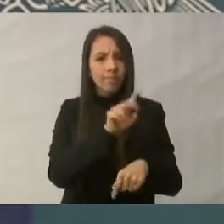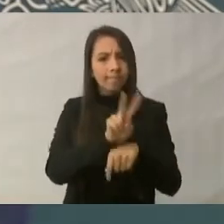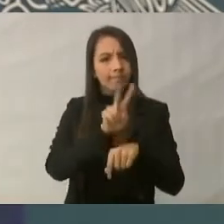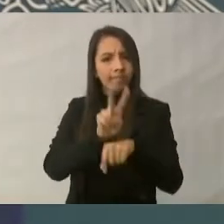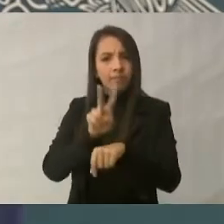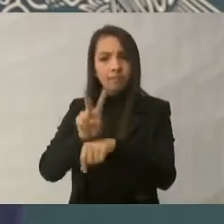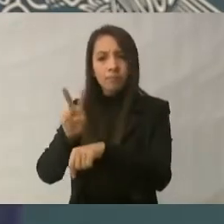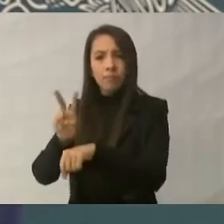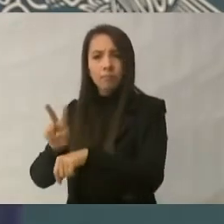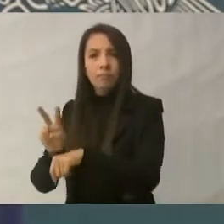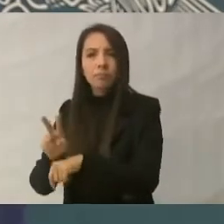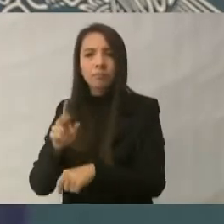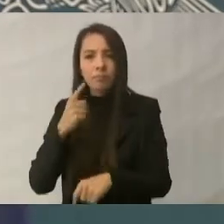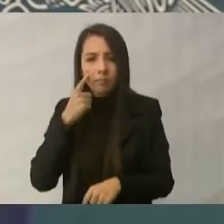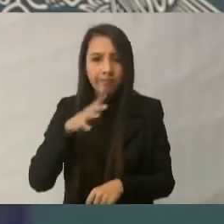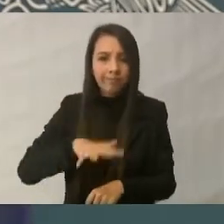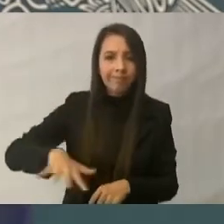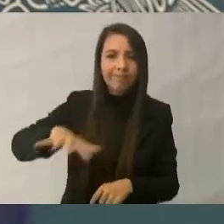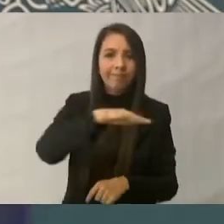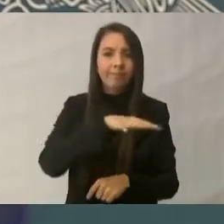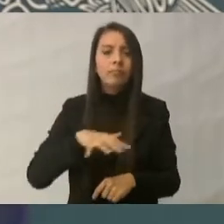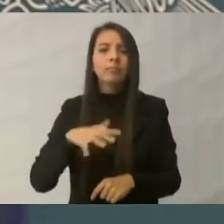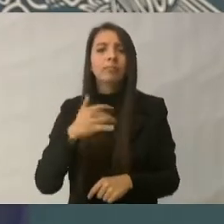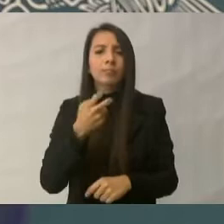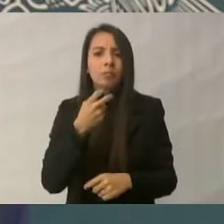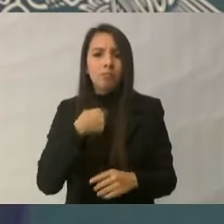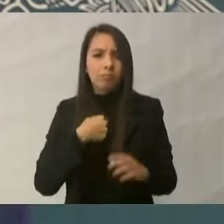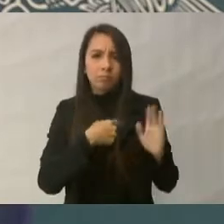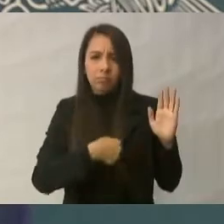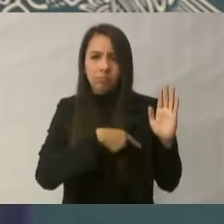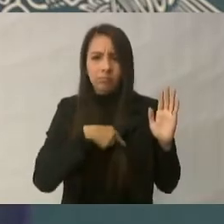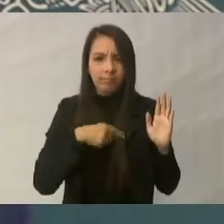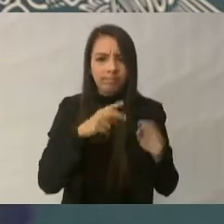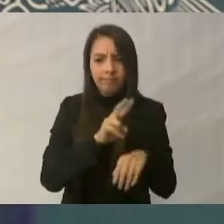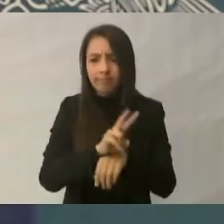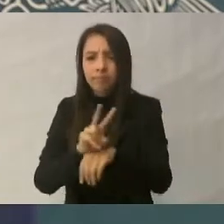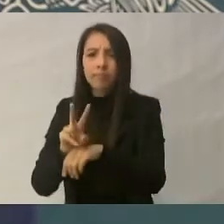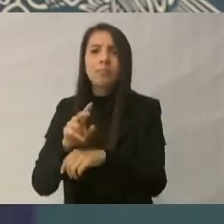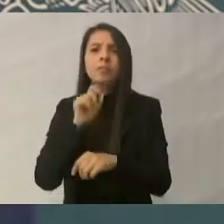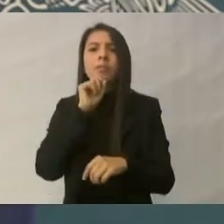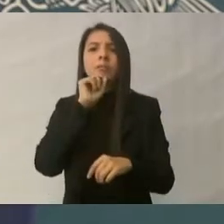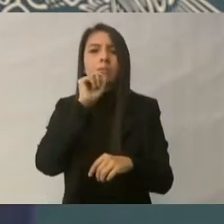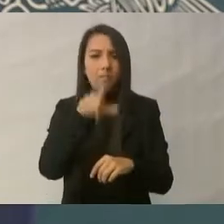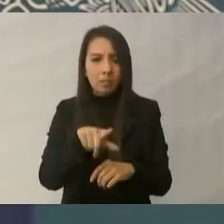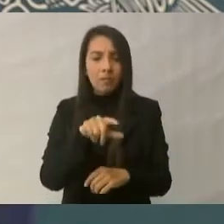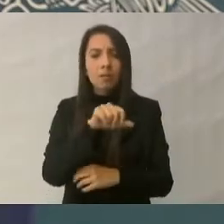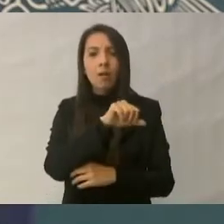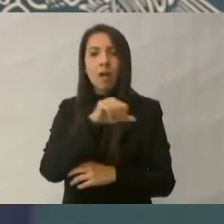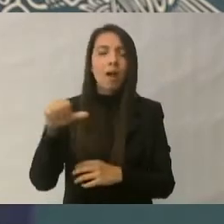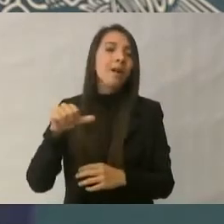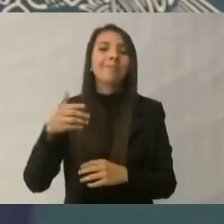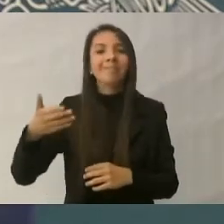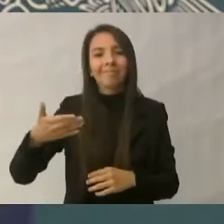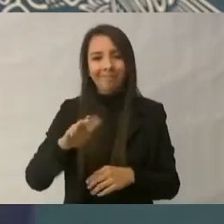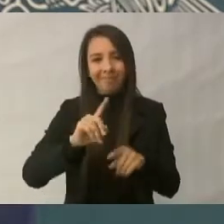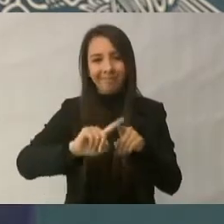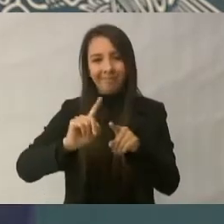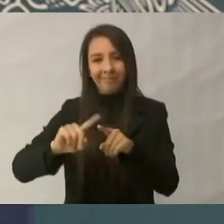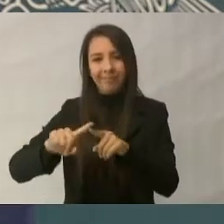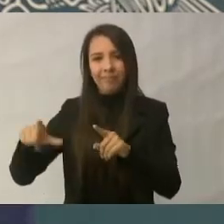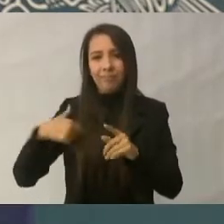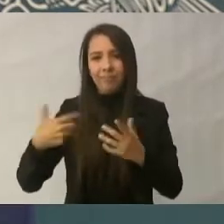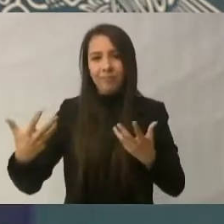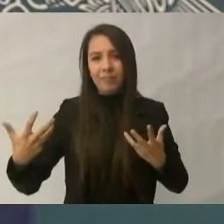obligación, es nuestro compromiso. Y estamos con colaboración de parte de los productores pesqueros, principalmente